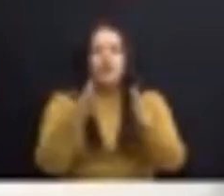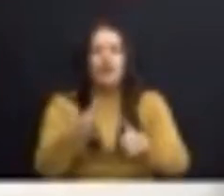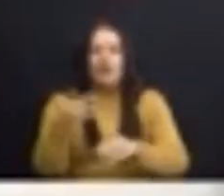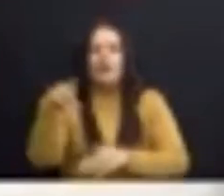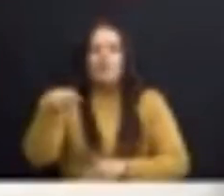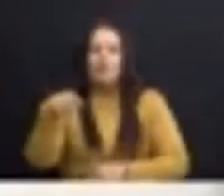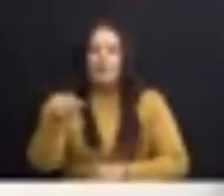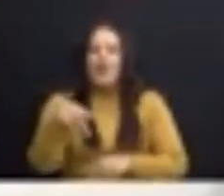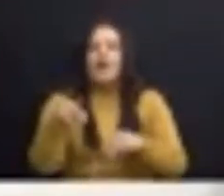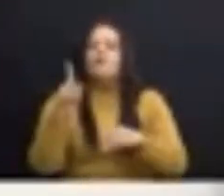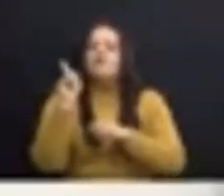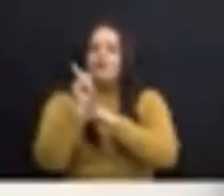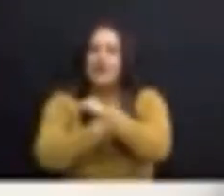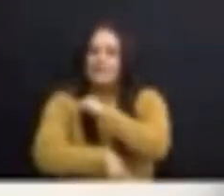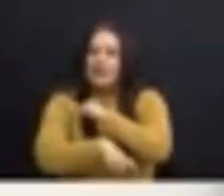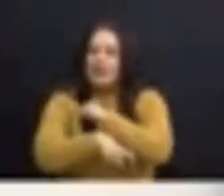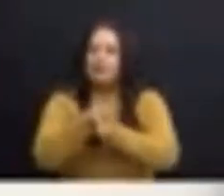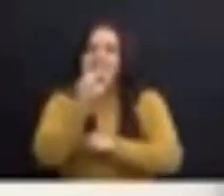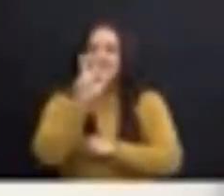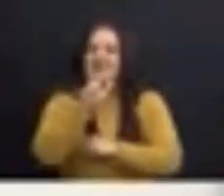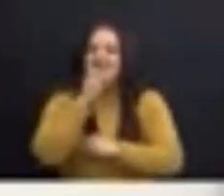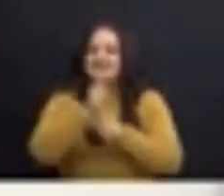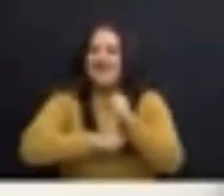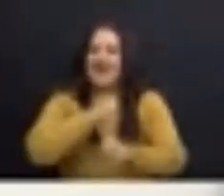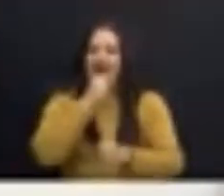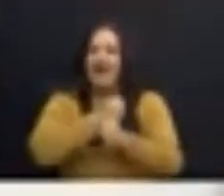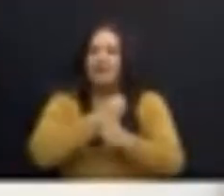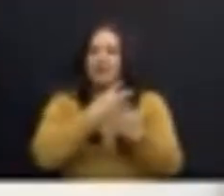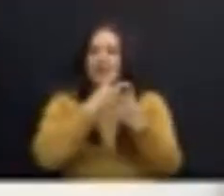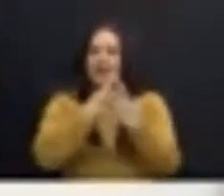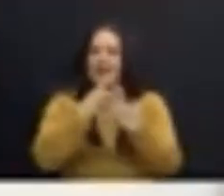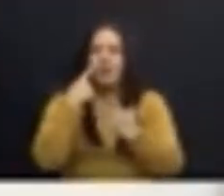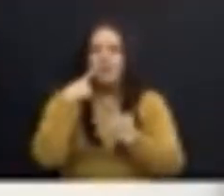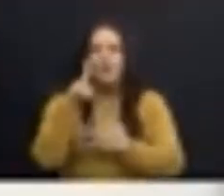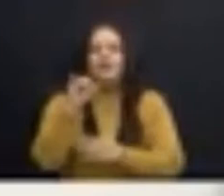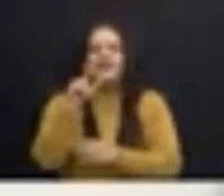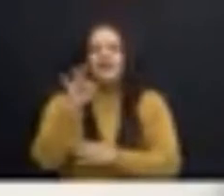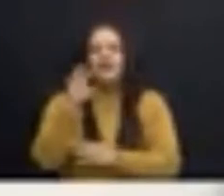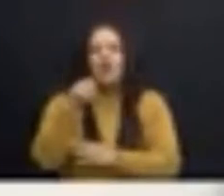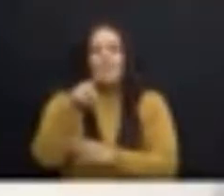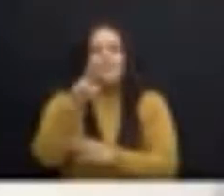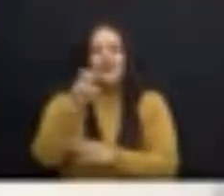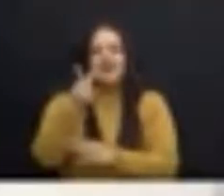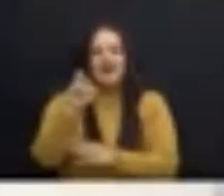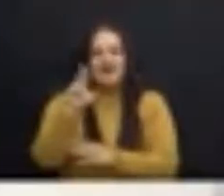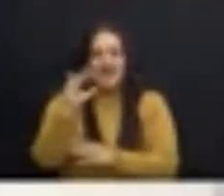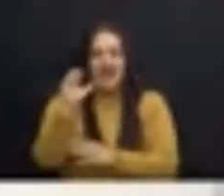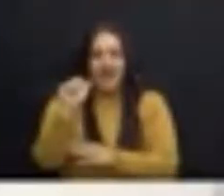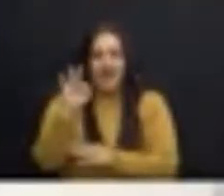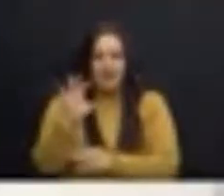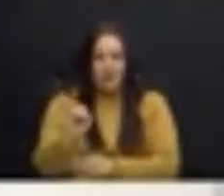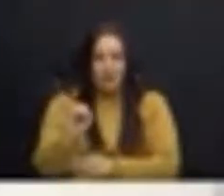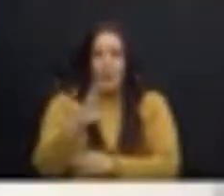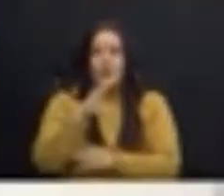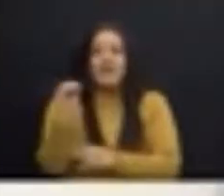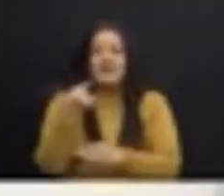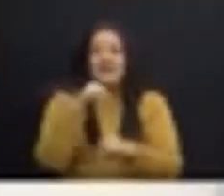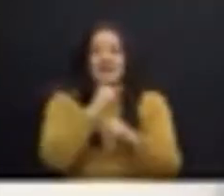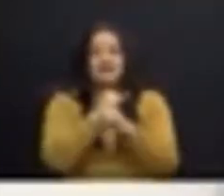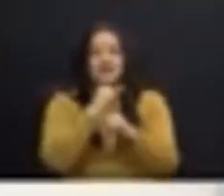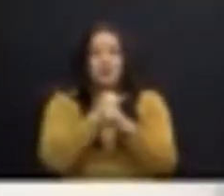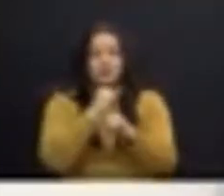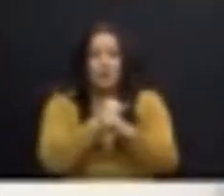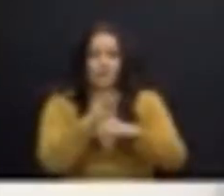fueran penados con tres años de cárcel por el delito de prevaricato. Además, la institución financiera